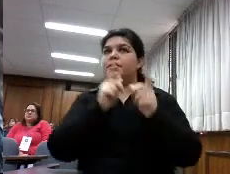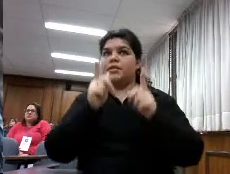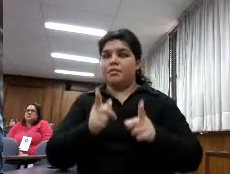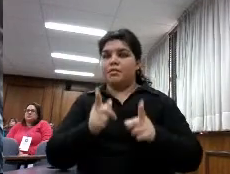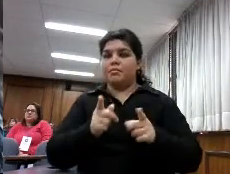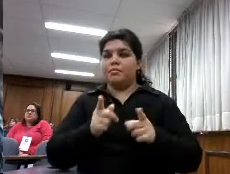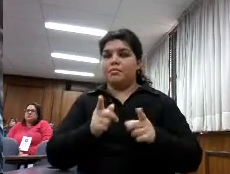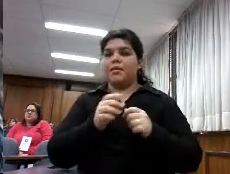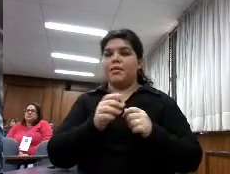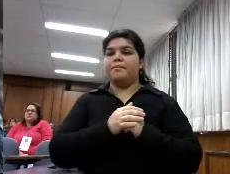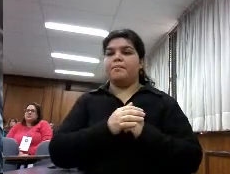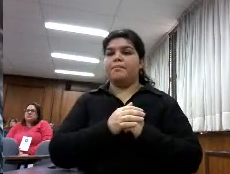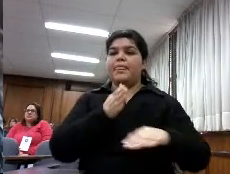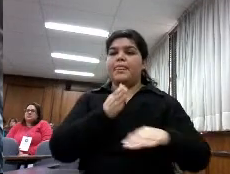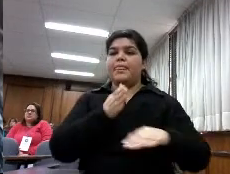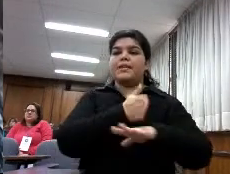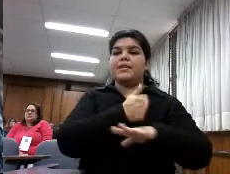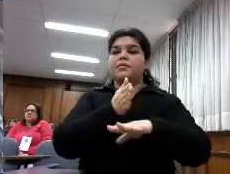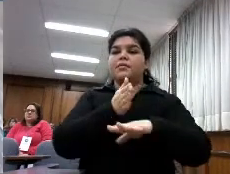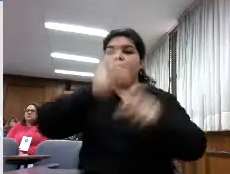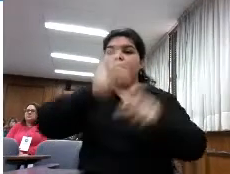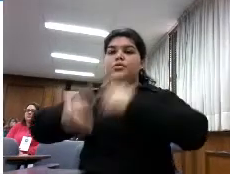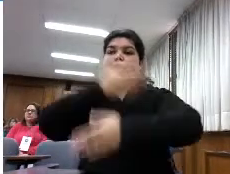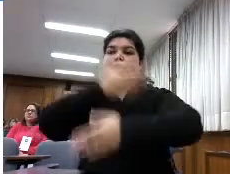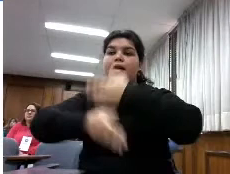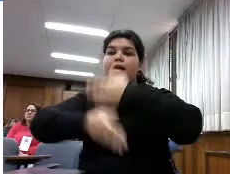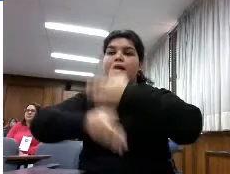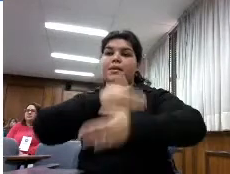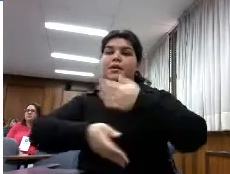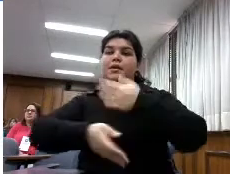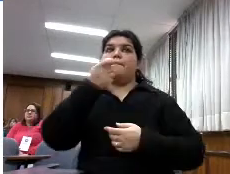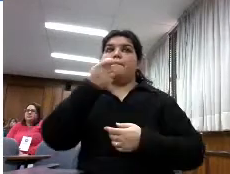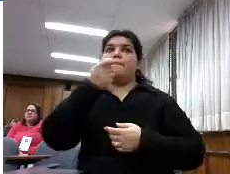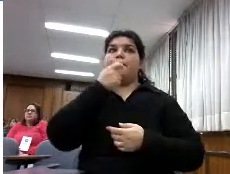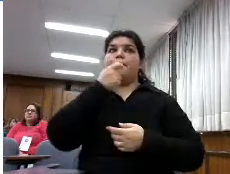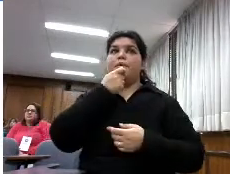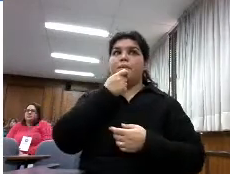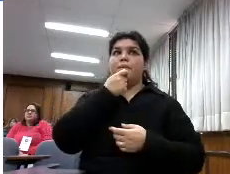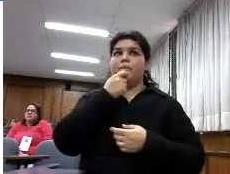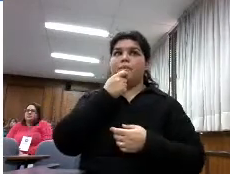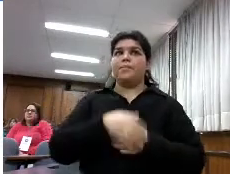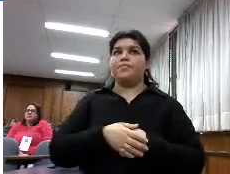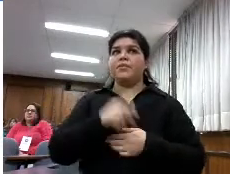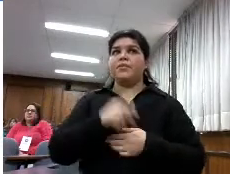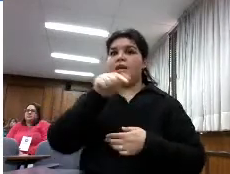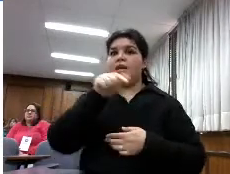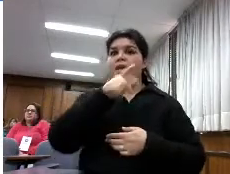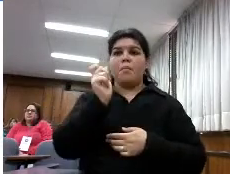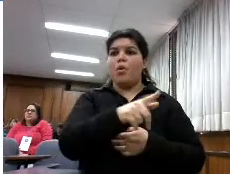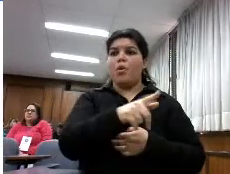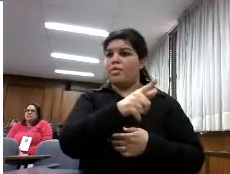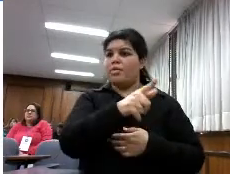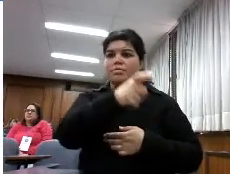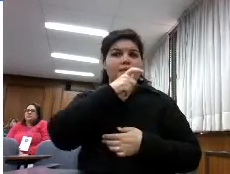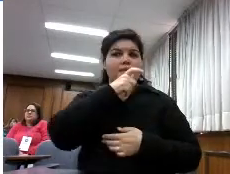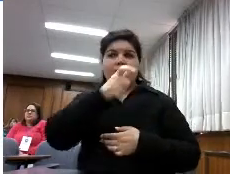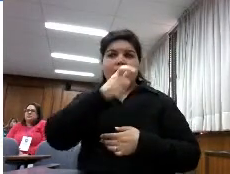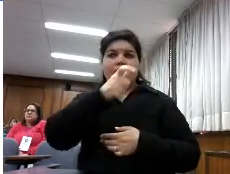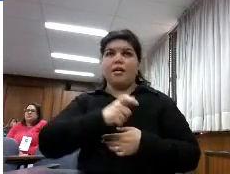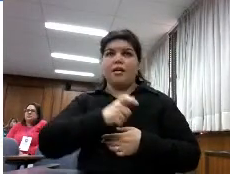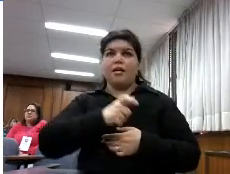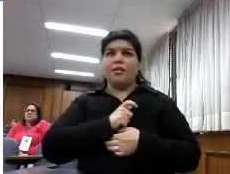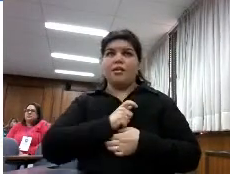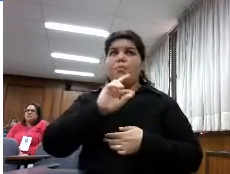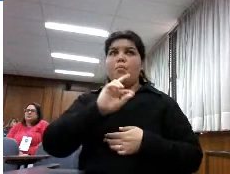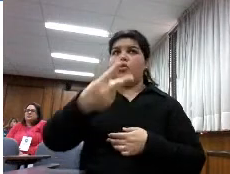accesibilidad a personas discapacitadas por ejemplo Librandeis según su propia contestación lo puntúa como un 2 es muy